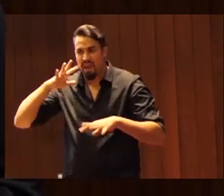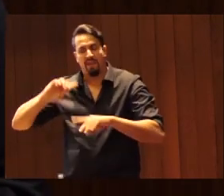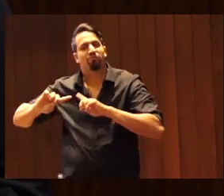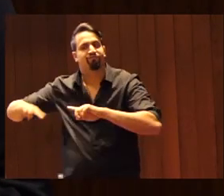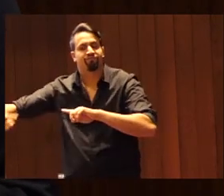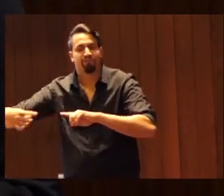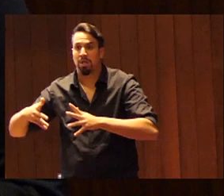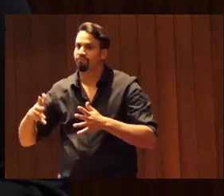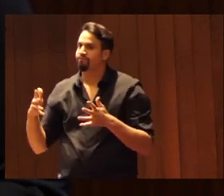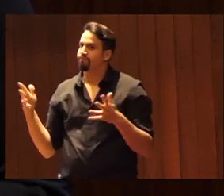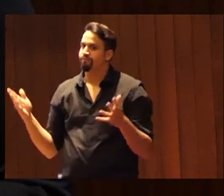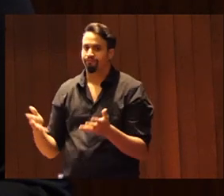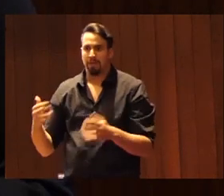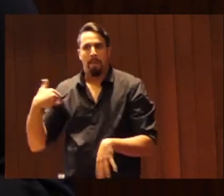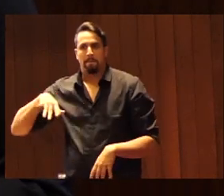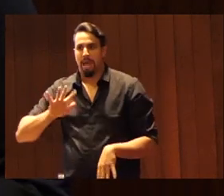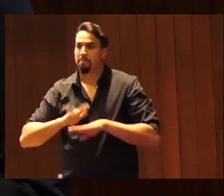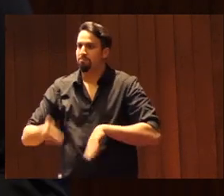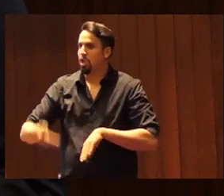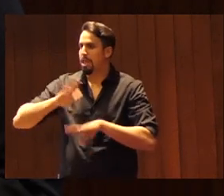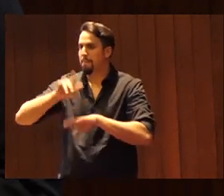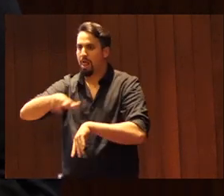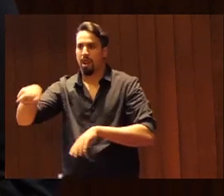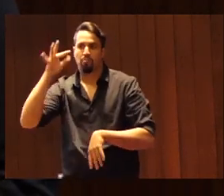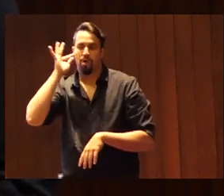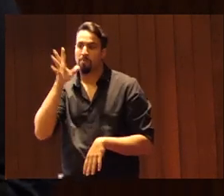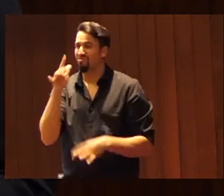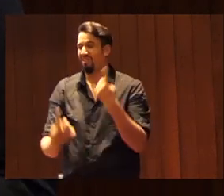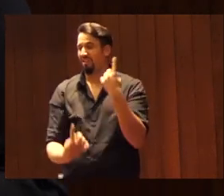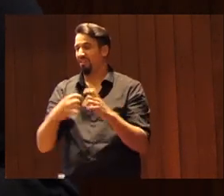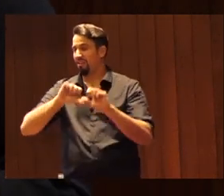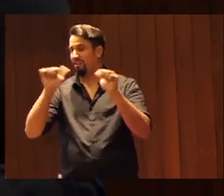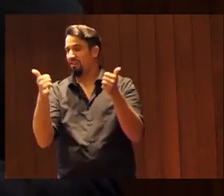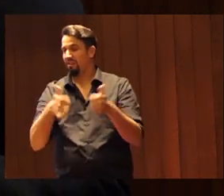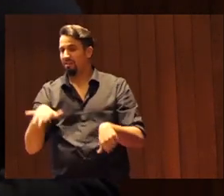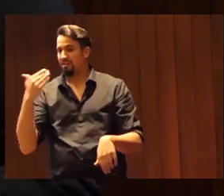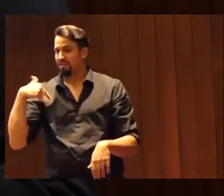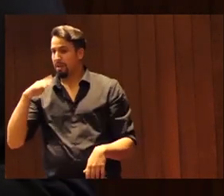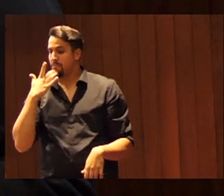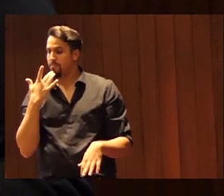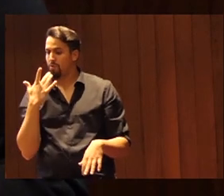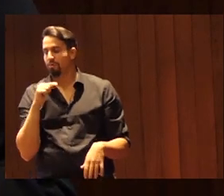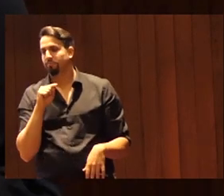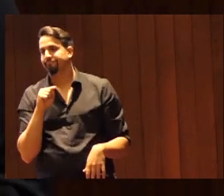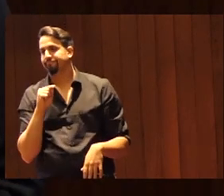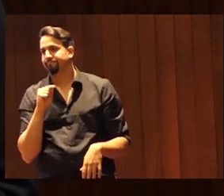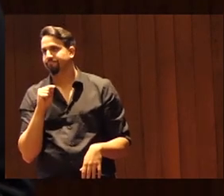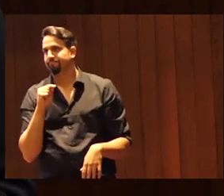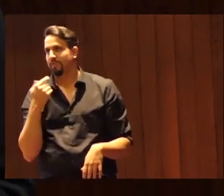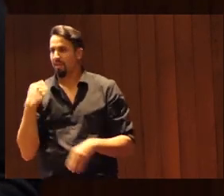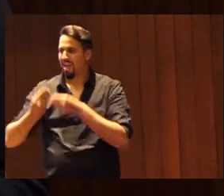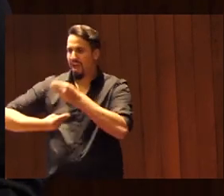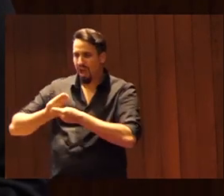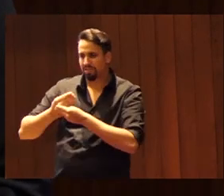y muy importantes para las mujeres, porque, de alguna forma, el hecho de que se haya configurado siguiendo los